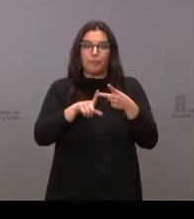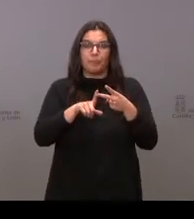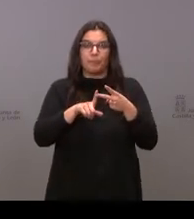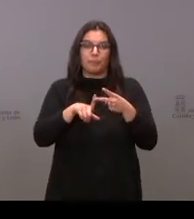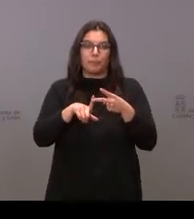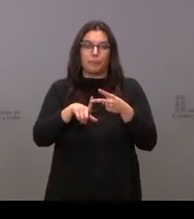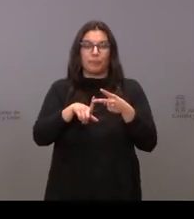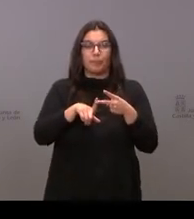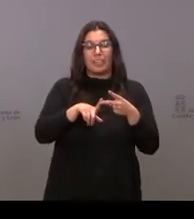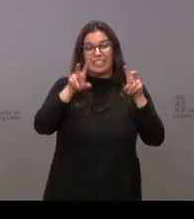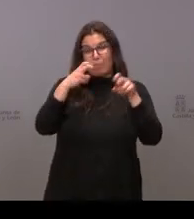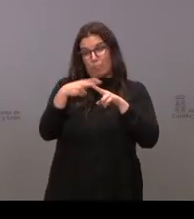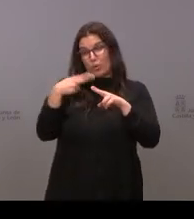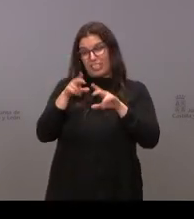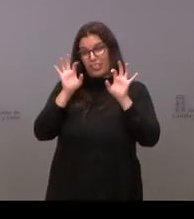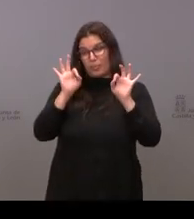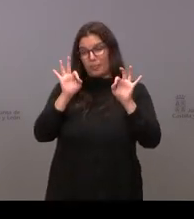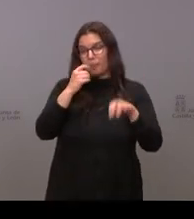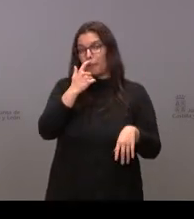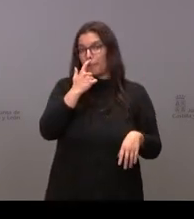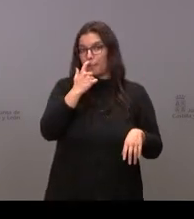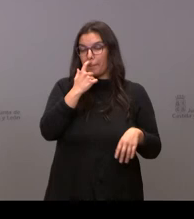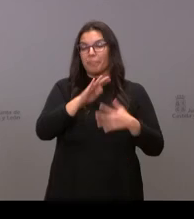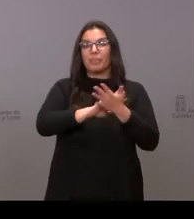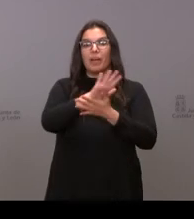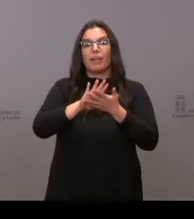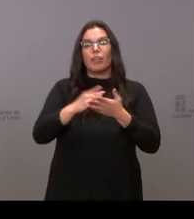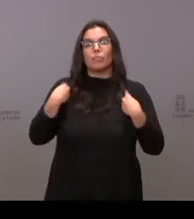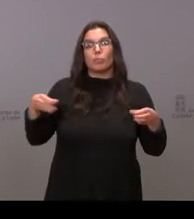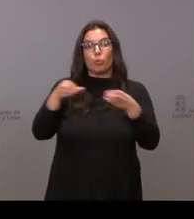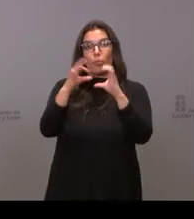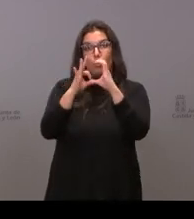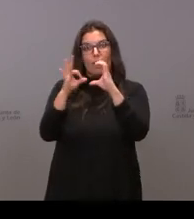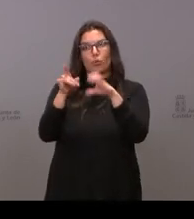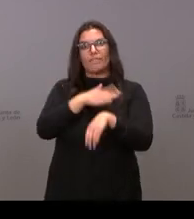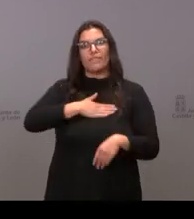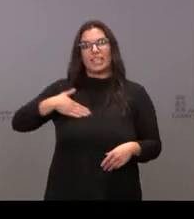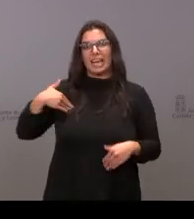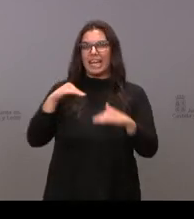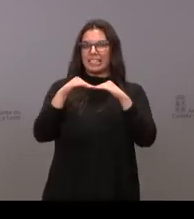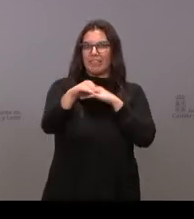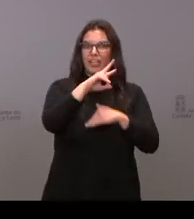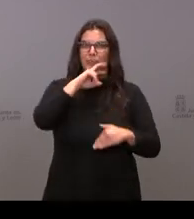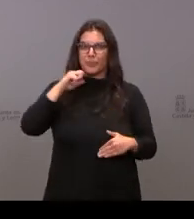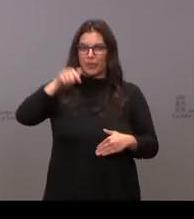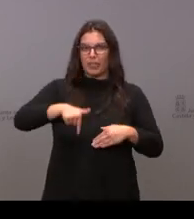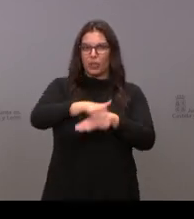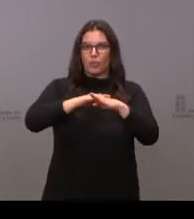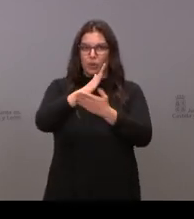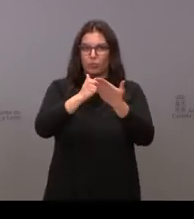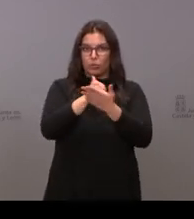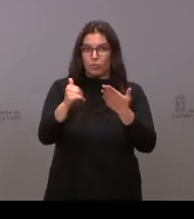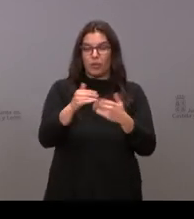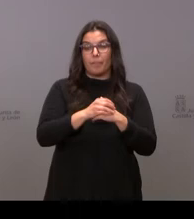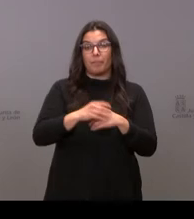en una cuestión más política, ha hablado del interés de Ciudadanos en mantener la estabilidad en el Gobierno autonómico. Las últimas